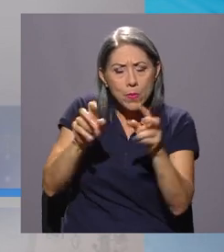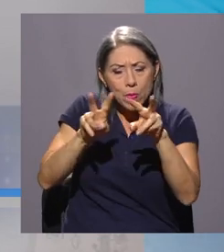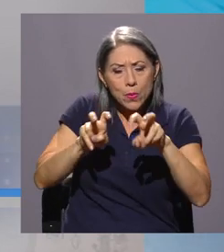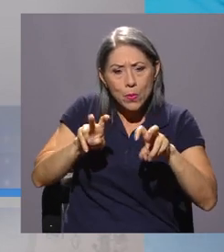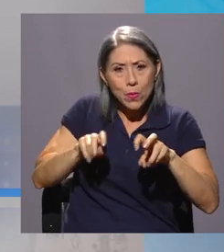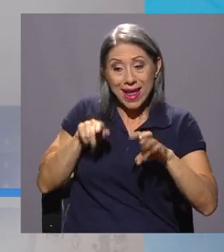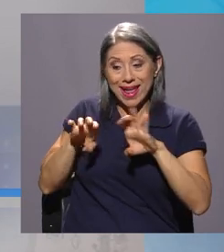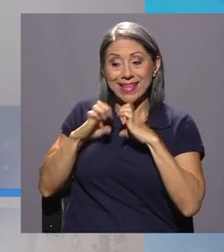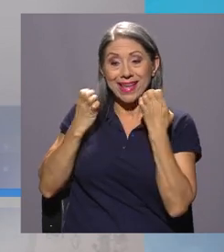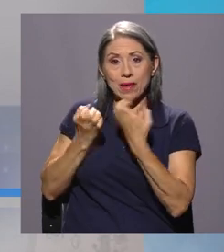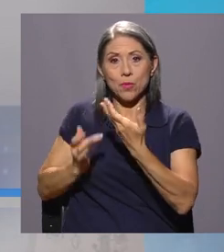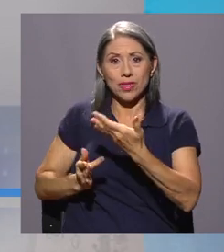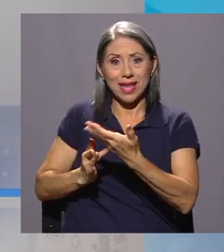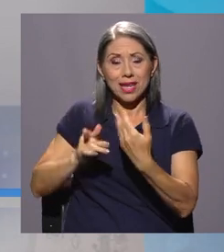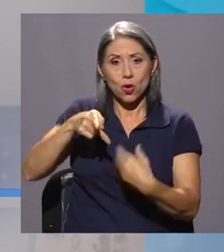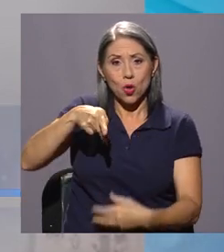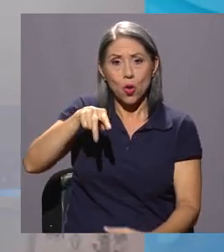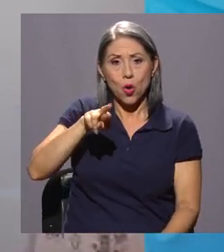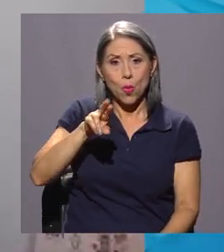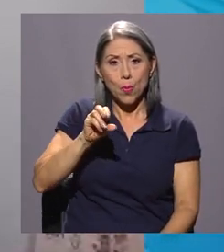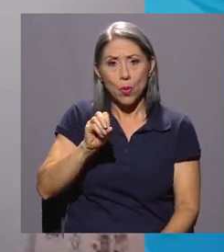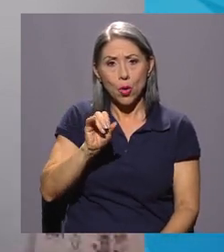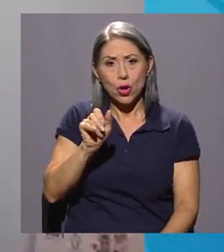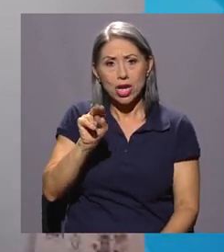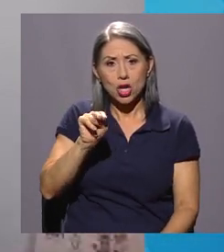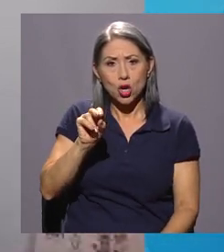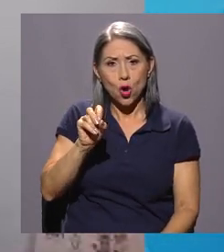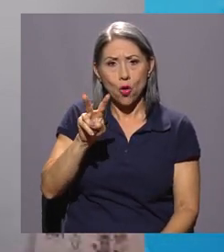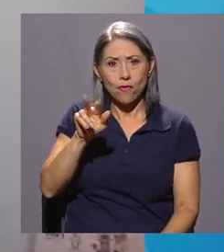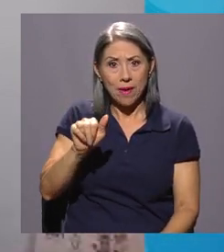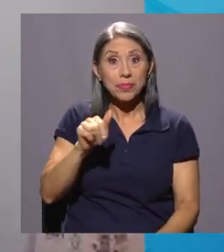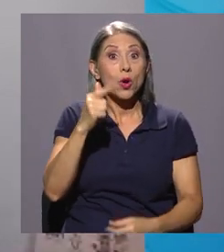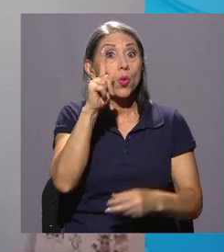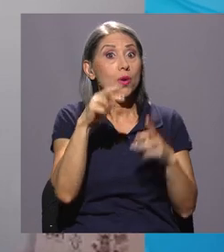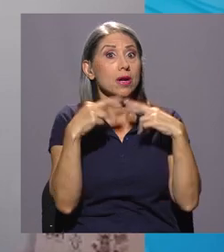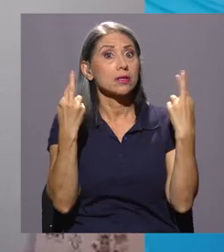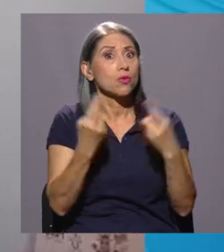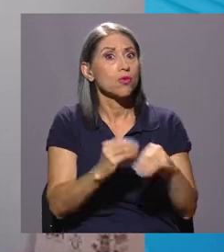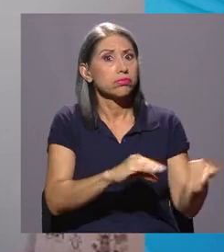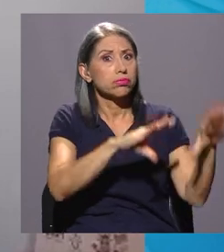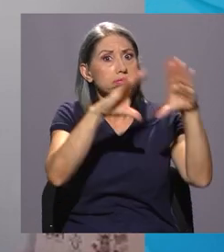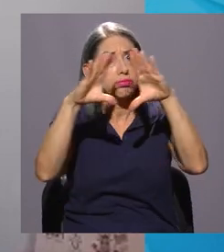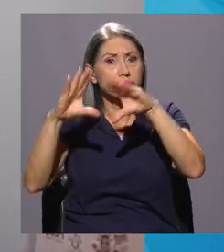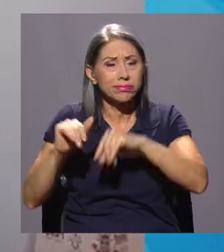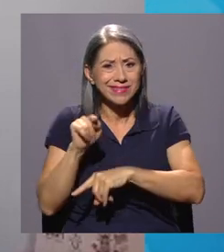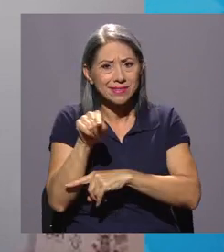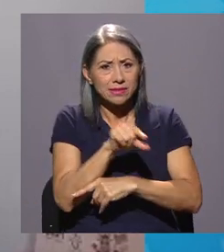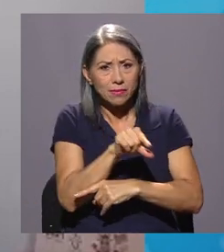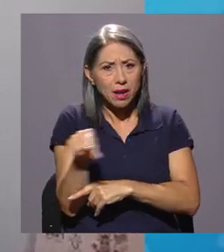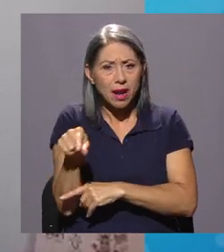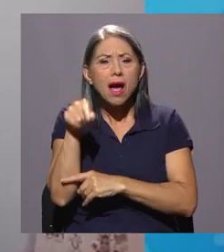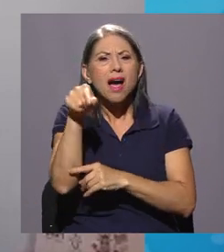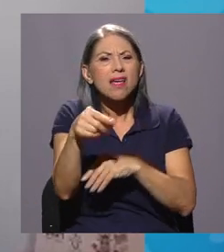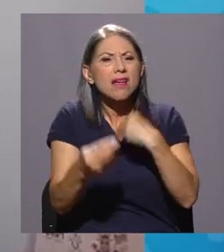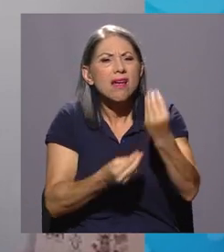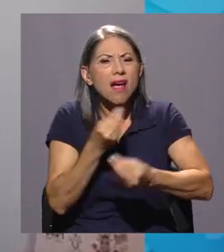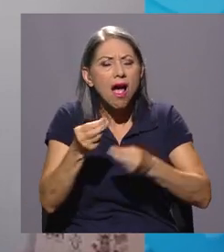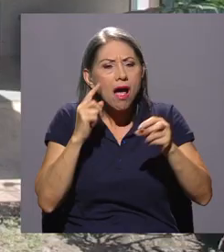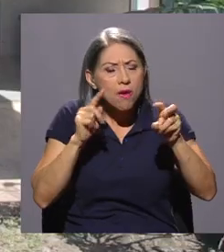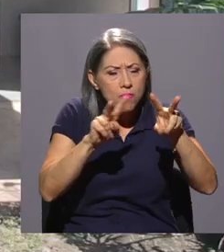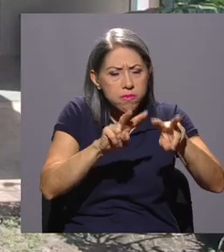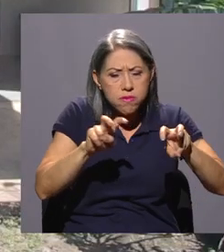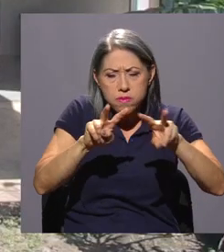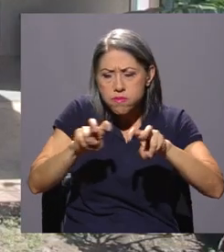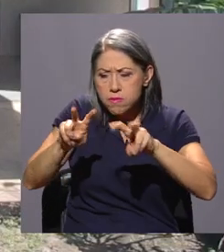especializado en la materia, el equipo de Proinnova, vamos a tener una encerrona de esta semana donde justamente vamos a analizar